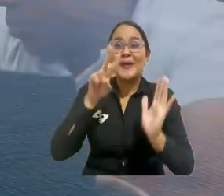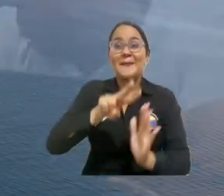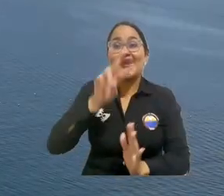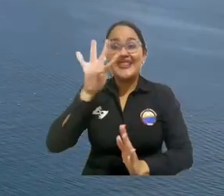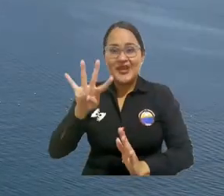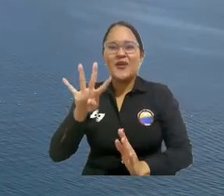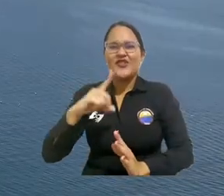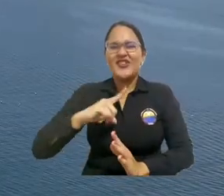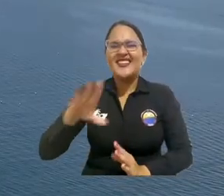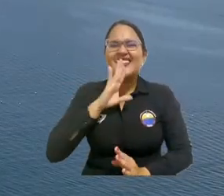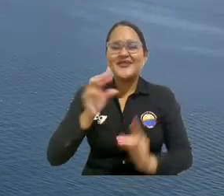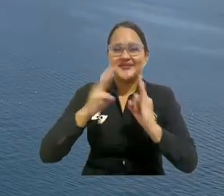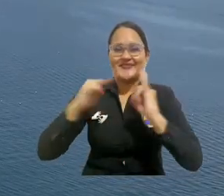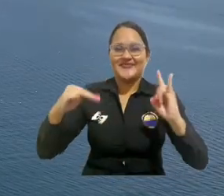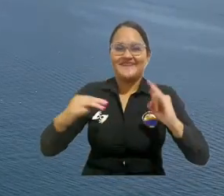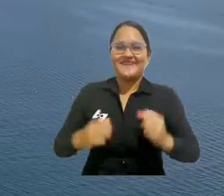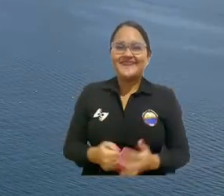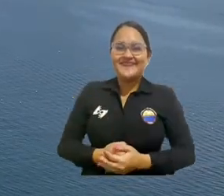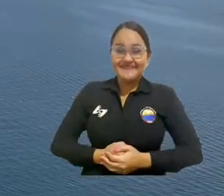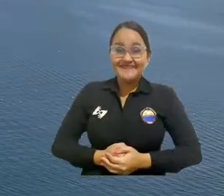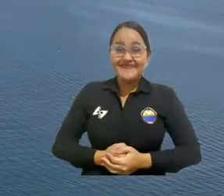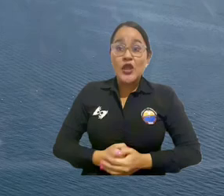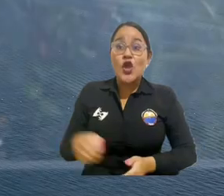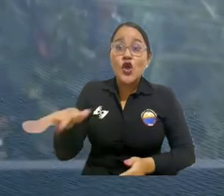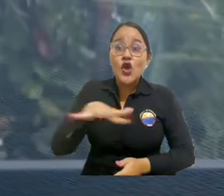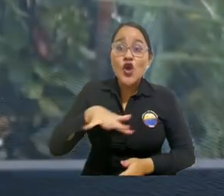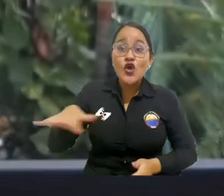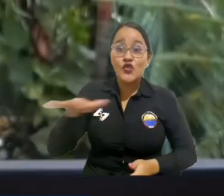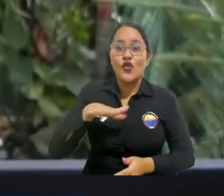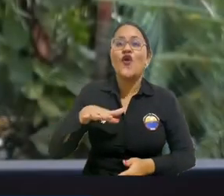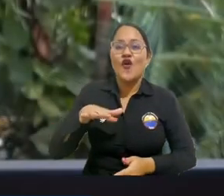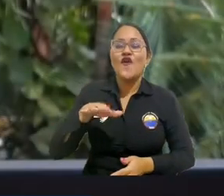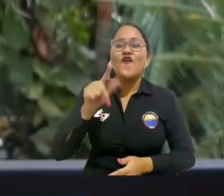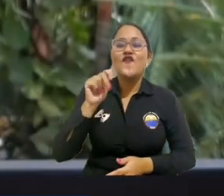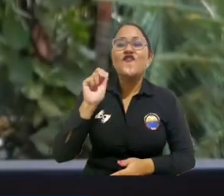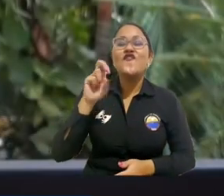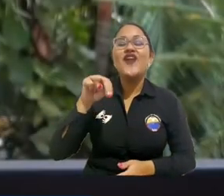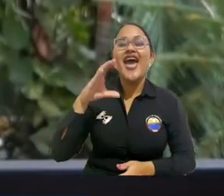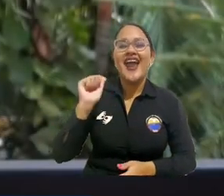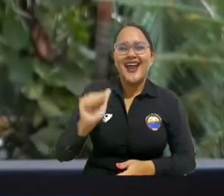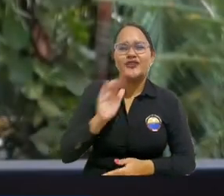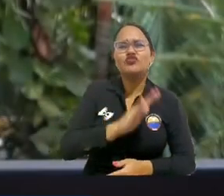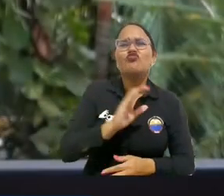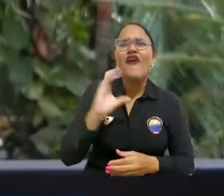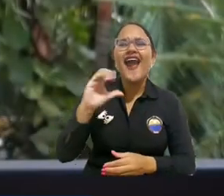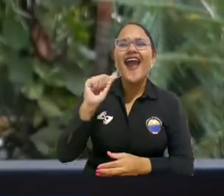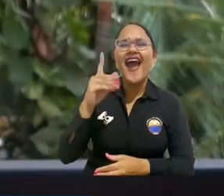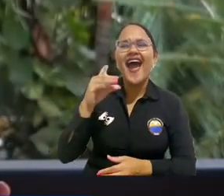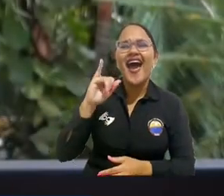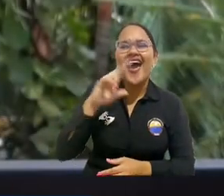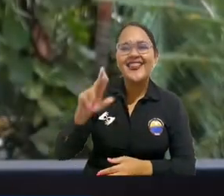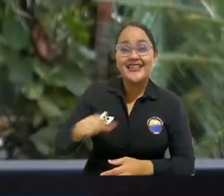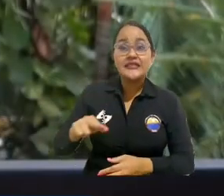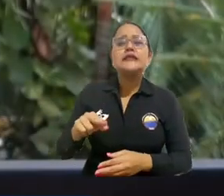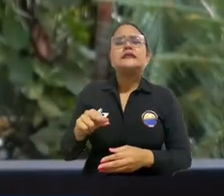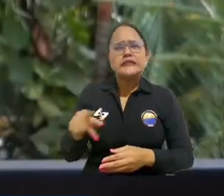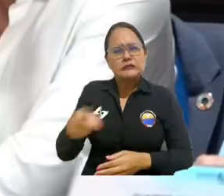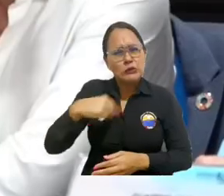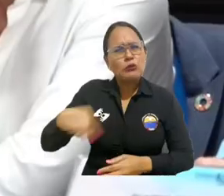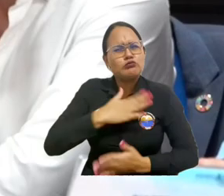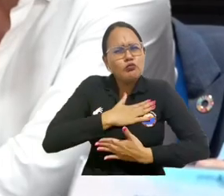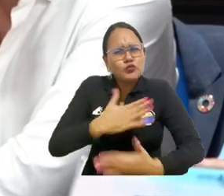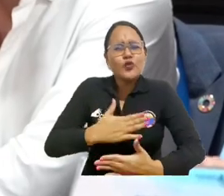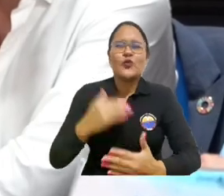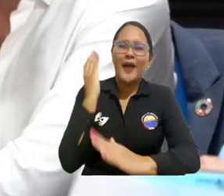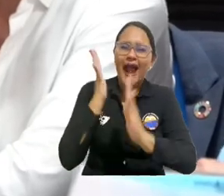liderado por la Universidad del Magdalena. Nosotros desde la Zona Franca de Cádiz estamos encantados de poder participar, de poder contar las experiencias